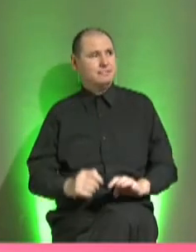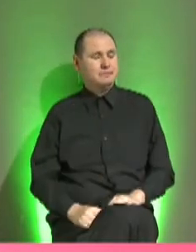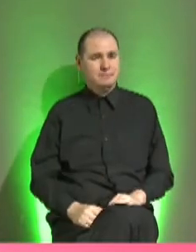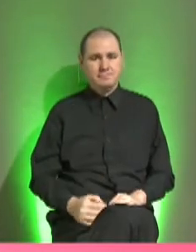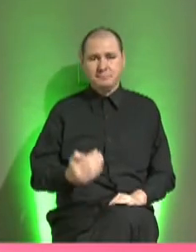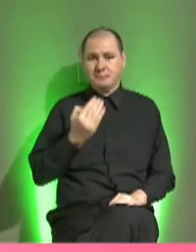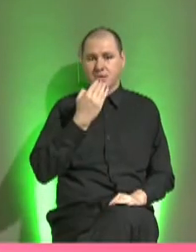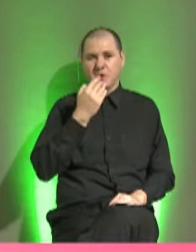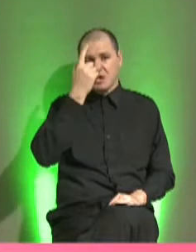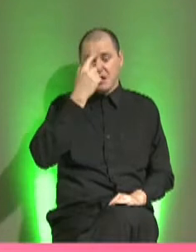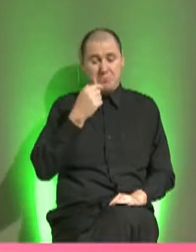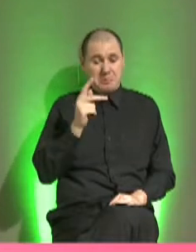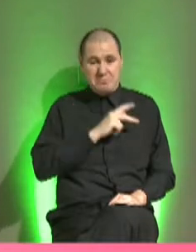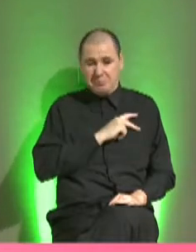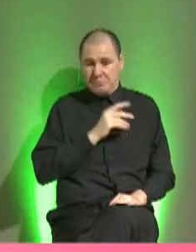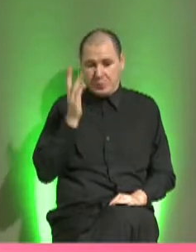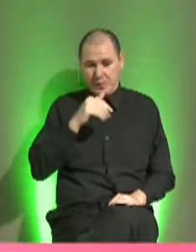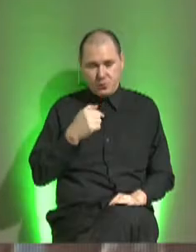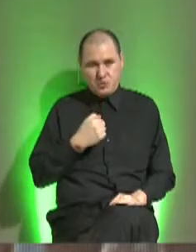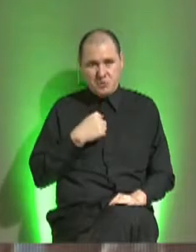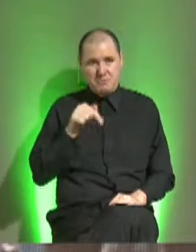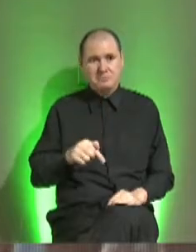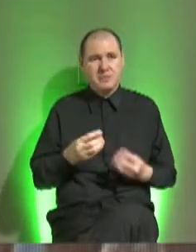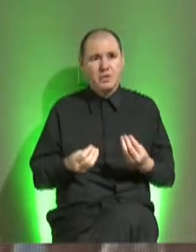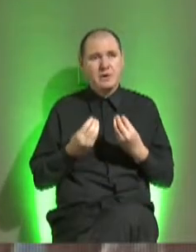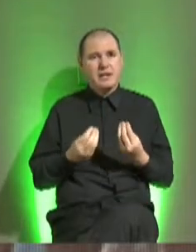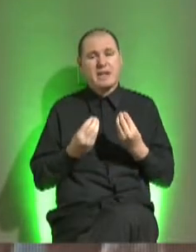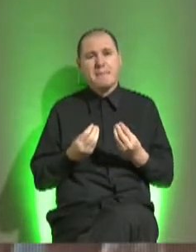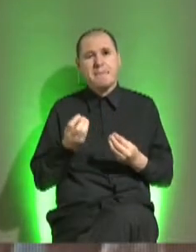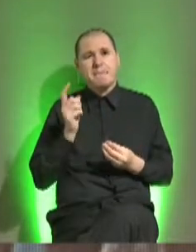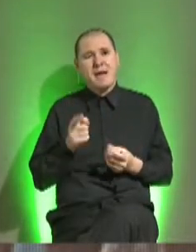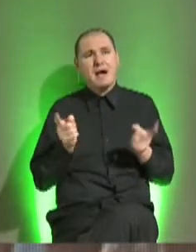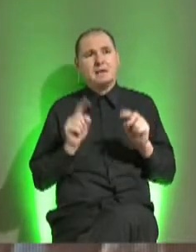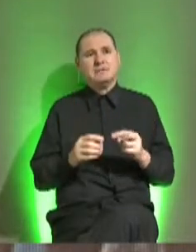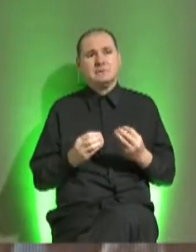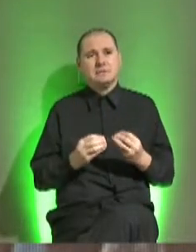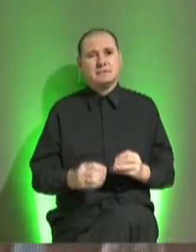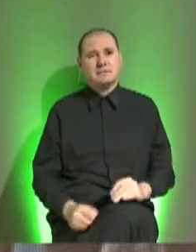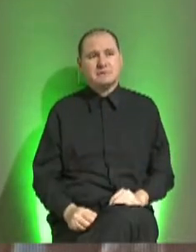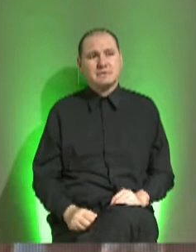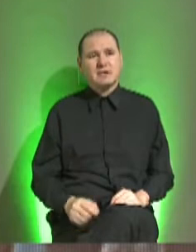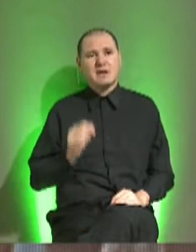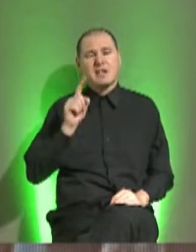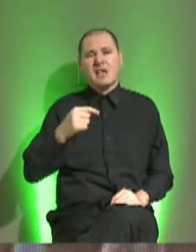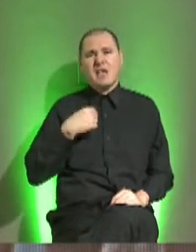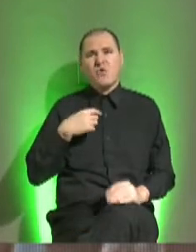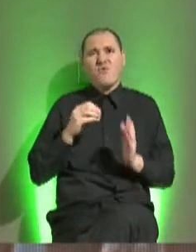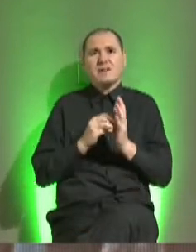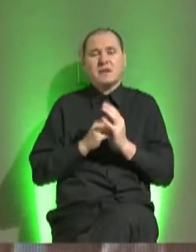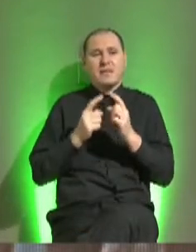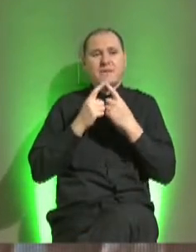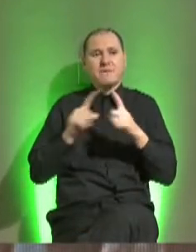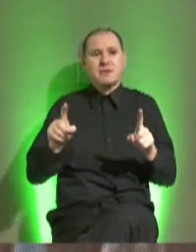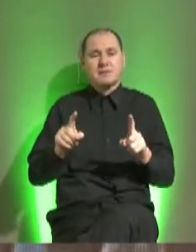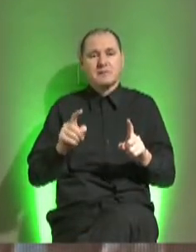no tenía ni una gente? Yo, nada. ¿Qué carajo es lo que pasa acá? ¿Qué tengo que hacer de diferente? Hice